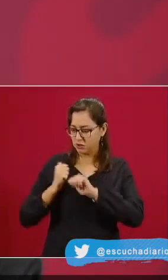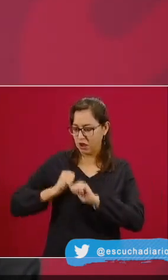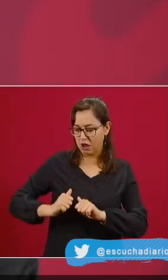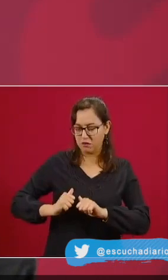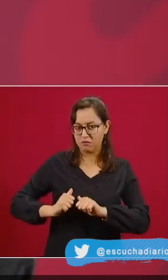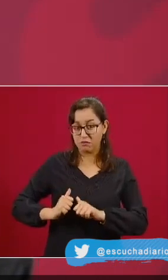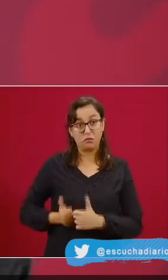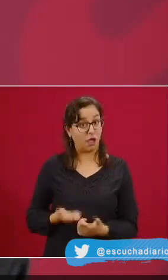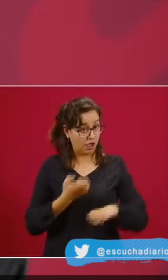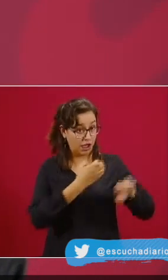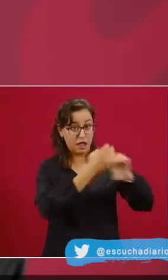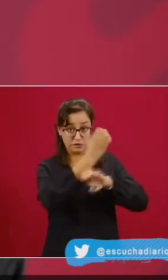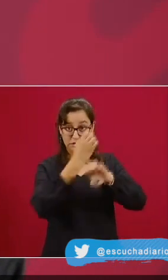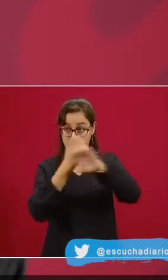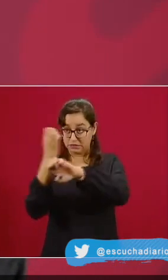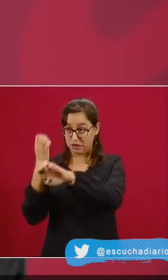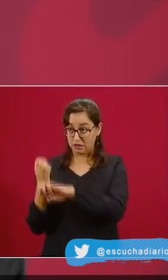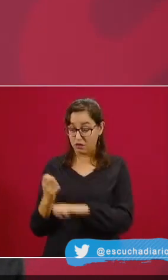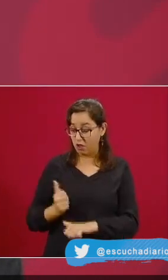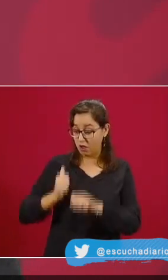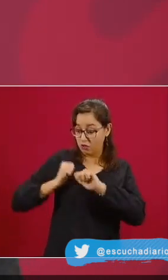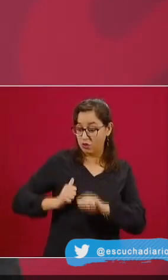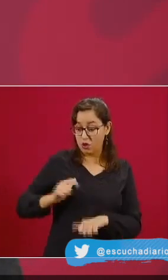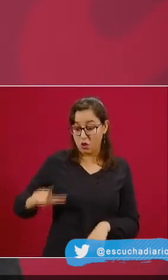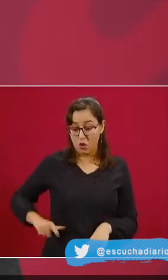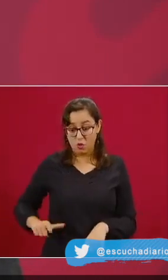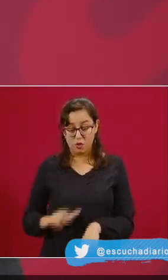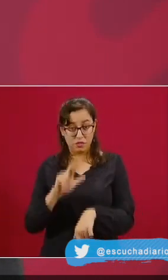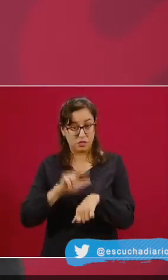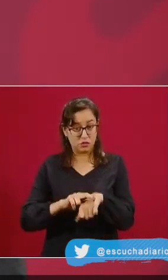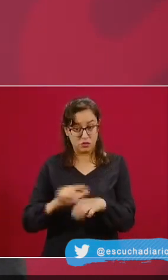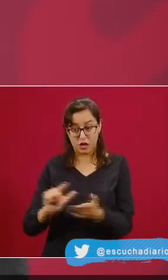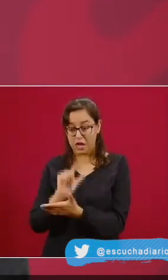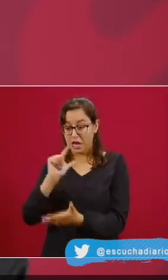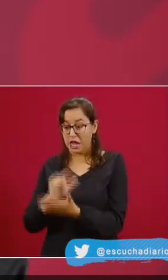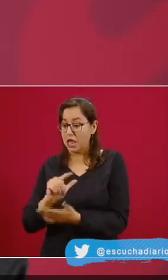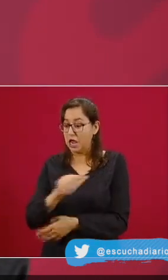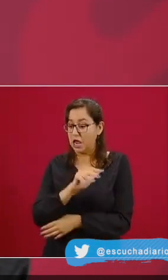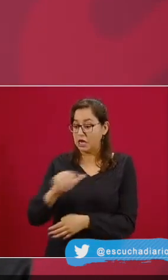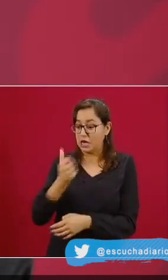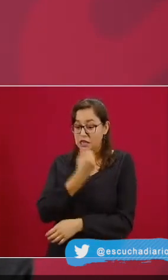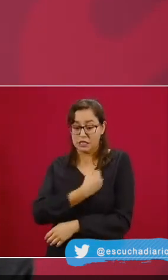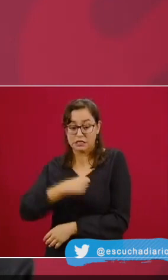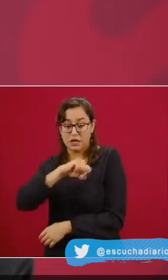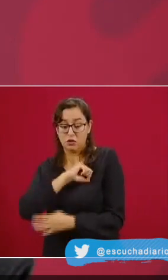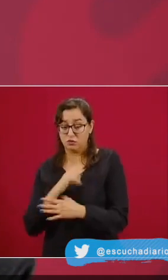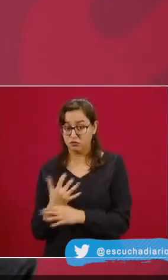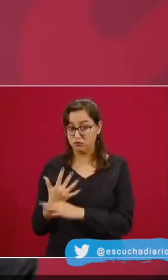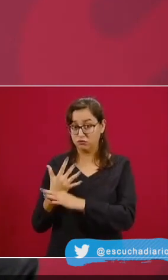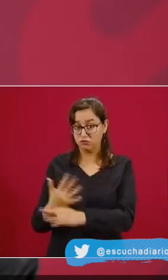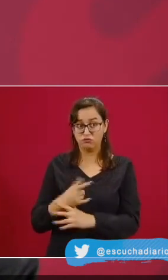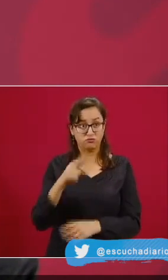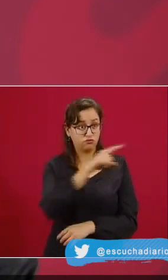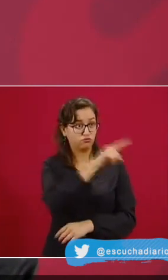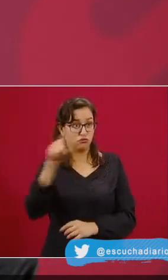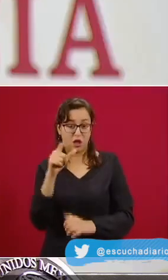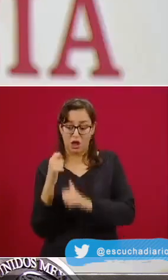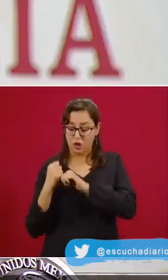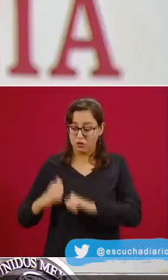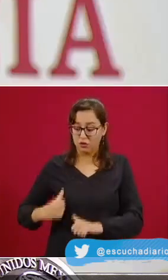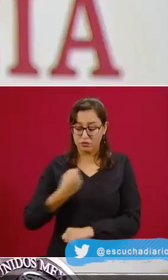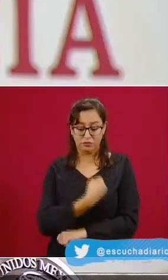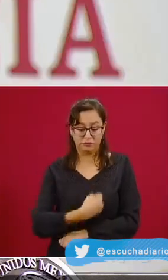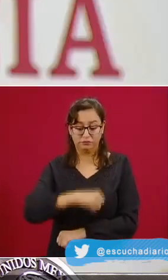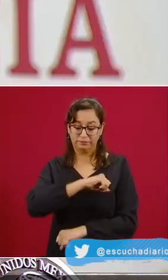López-Gatell anuncia que a partir del próximo jueves inicia la campaña de vacunación ante el inicio de la temporada de influenza. Él